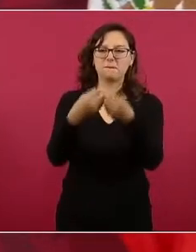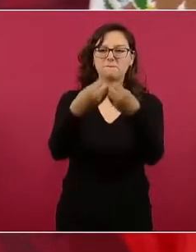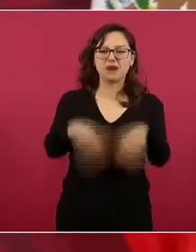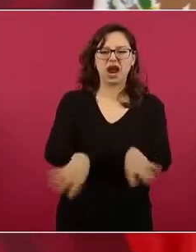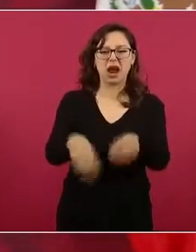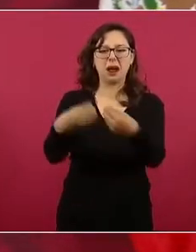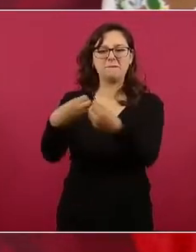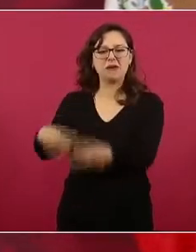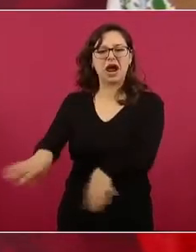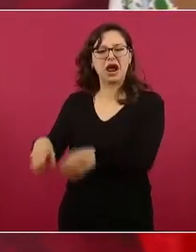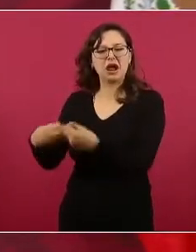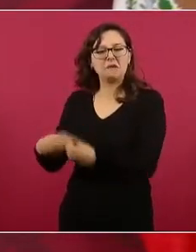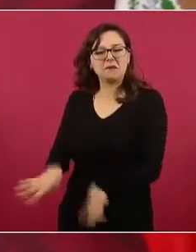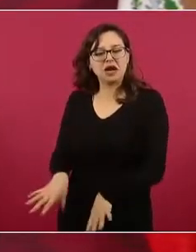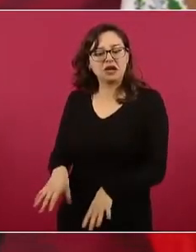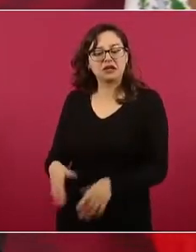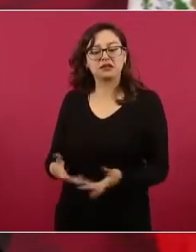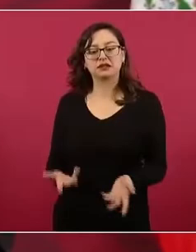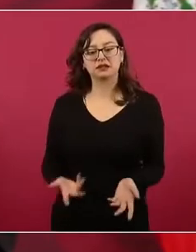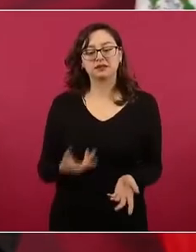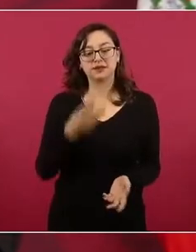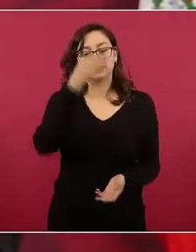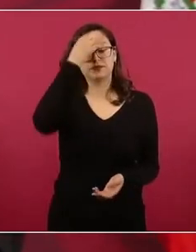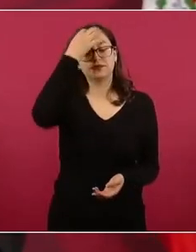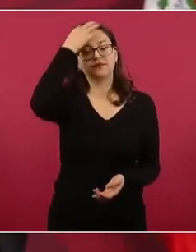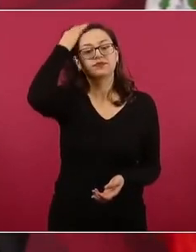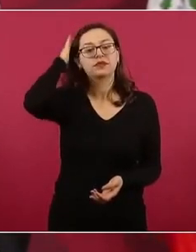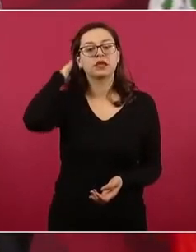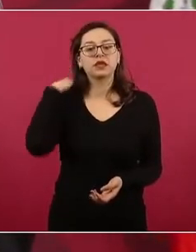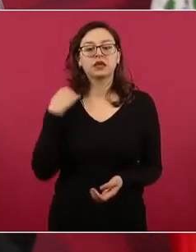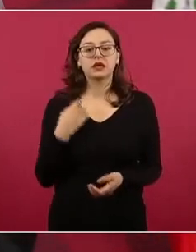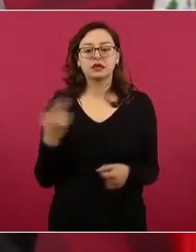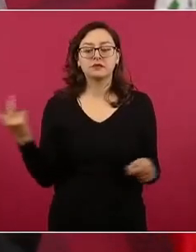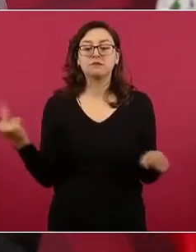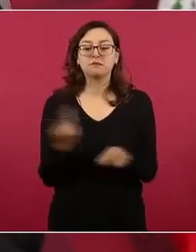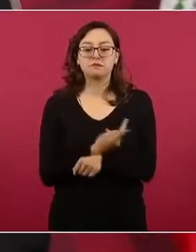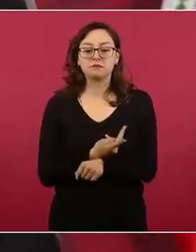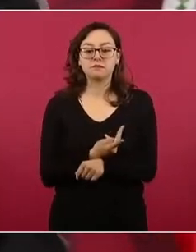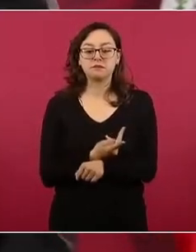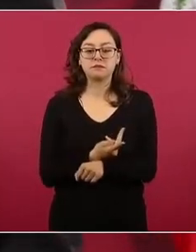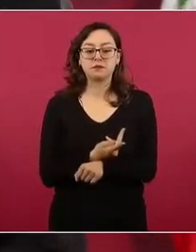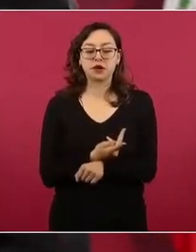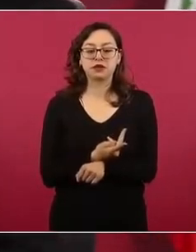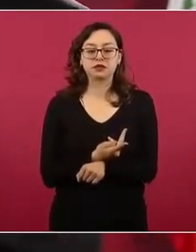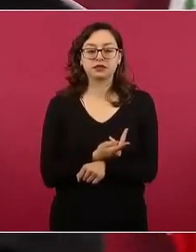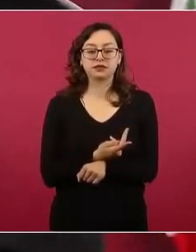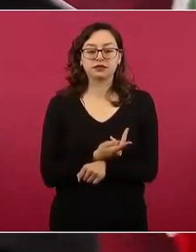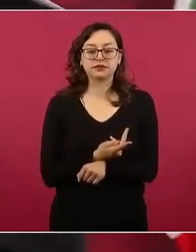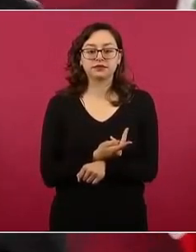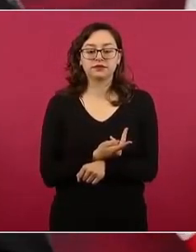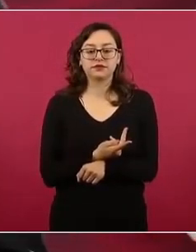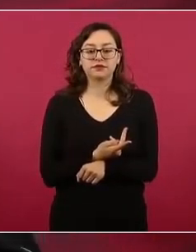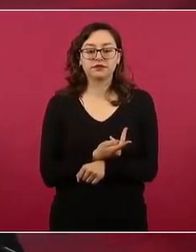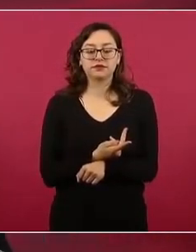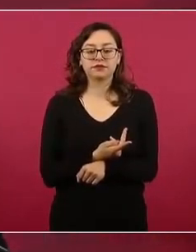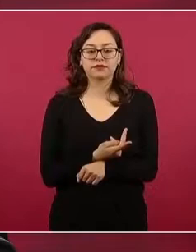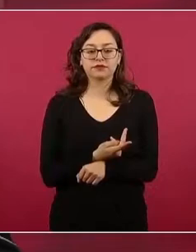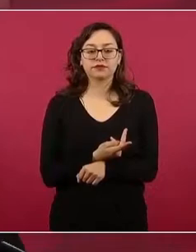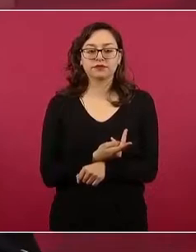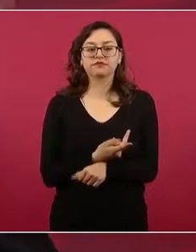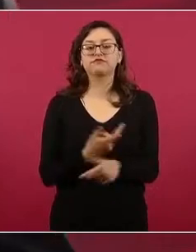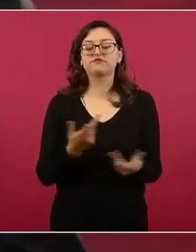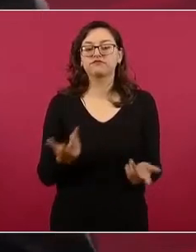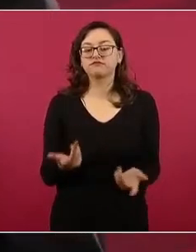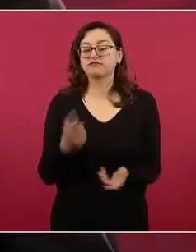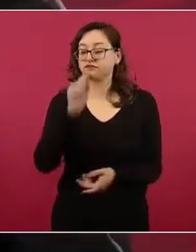como parte de esa política no debe de olvidarse que destruyeron la